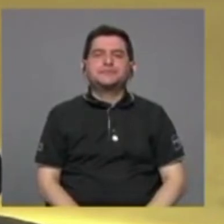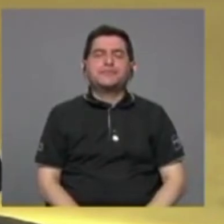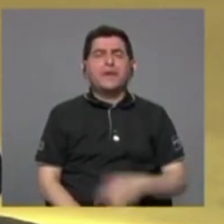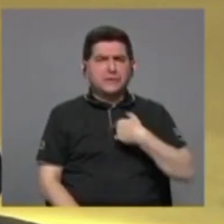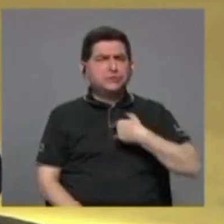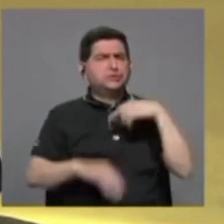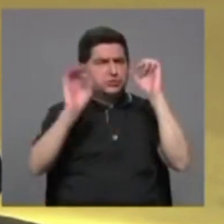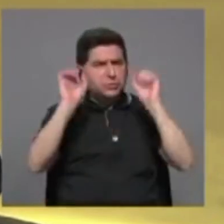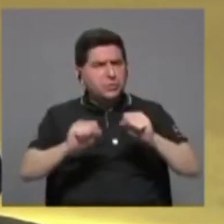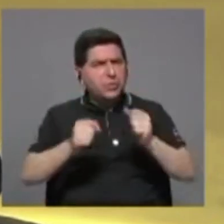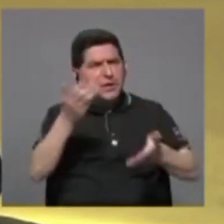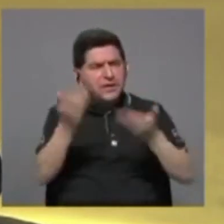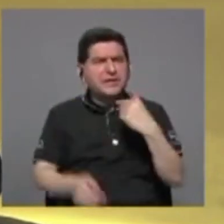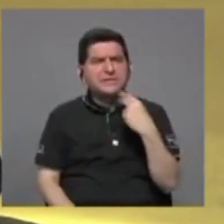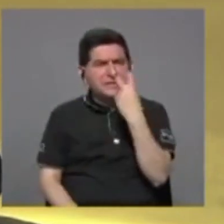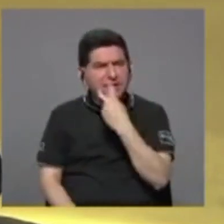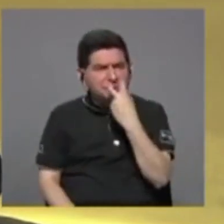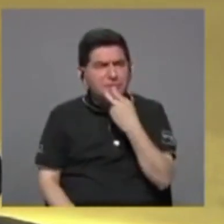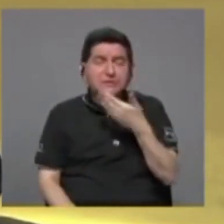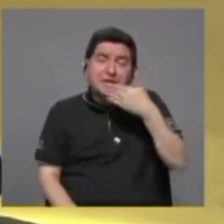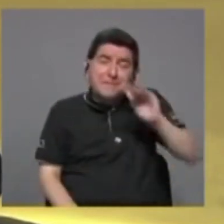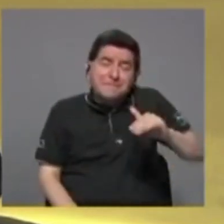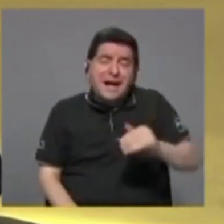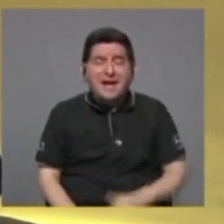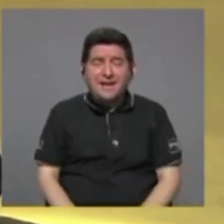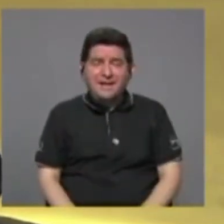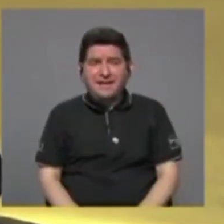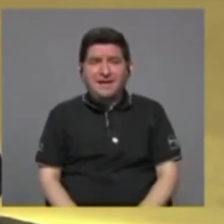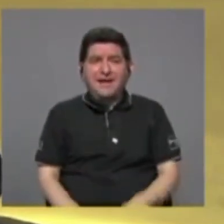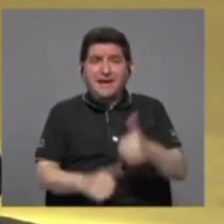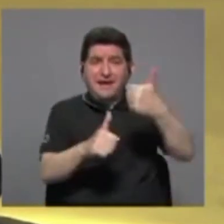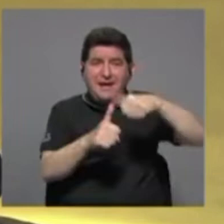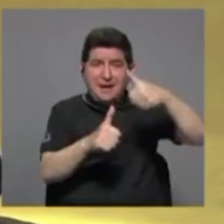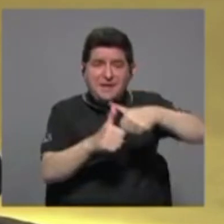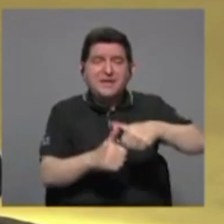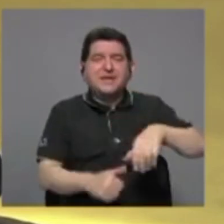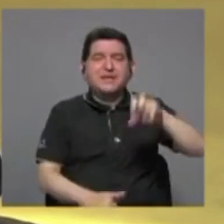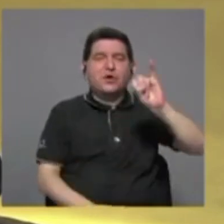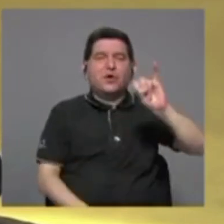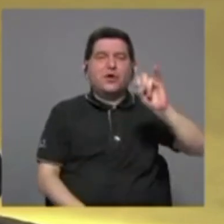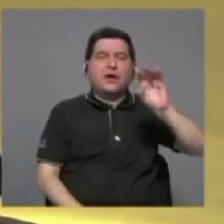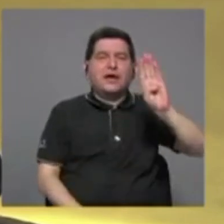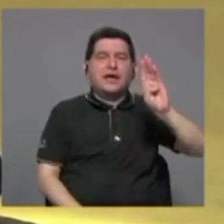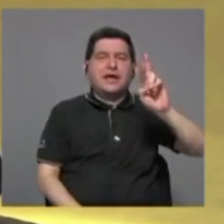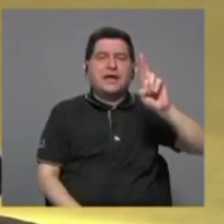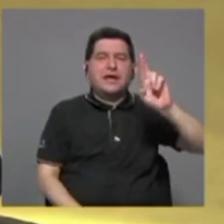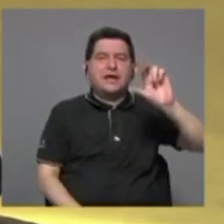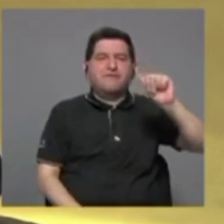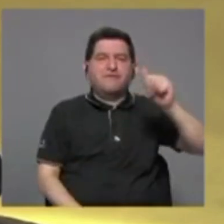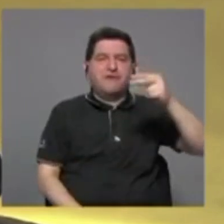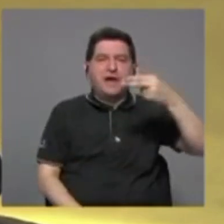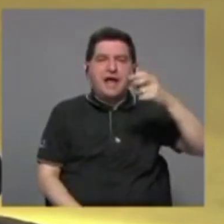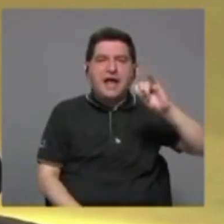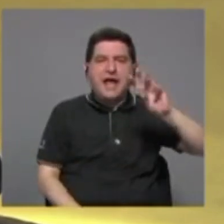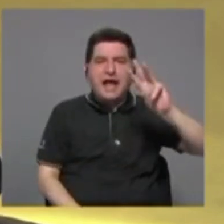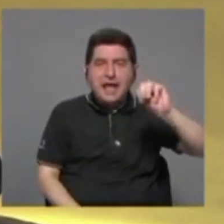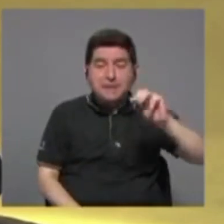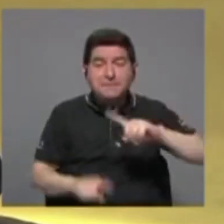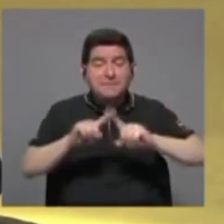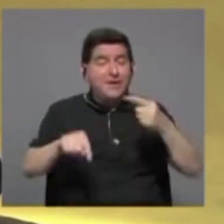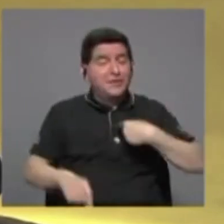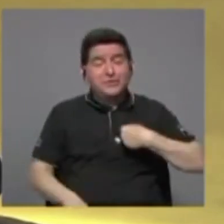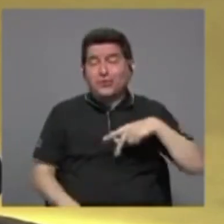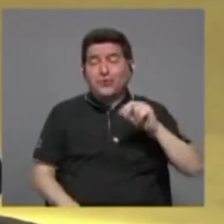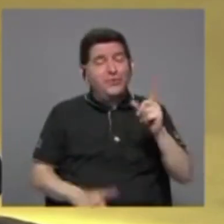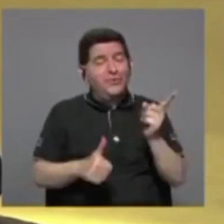puede ser que esté pronunciando mal el apellido de Ibrahim, pero no seré el primero,